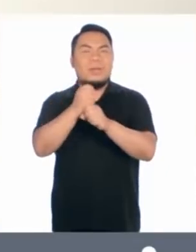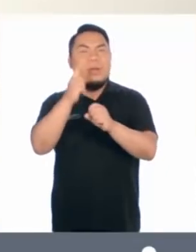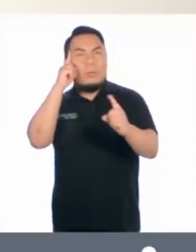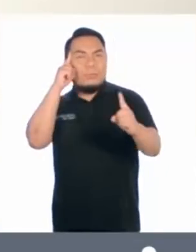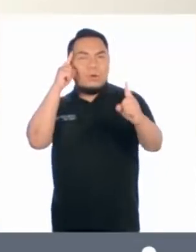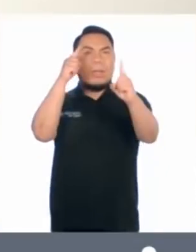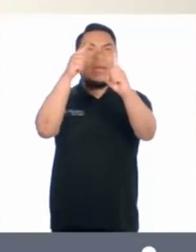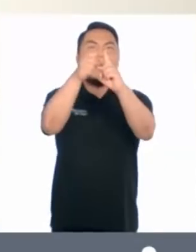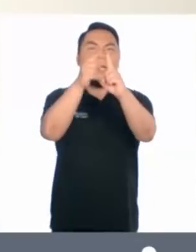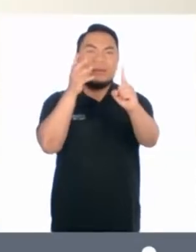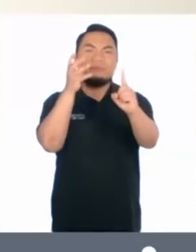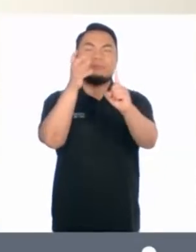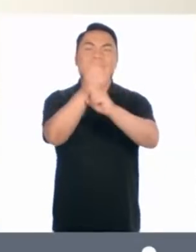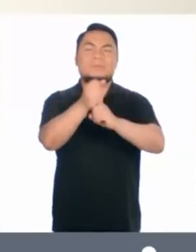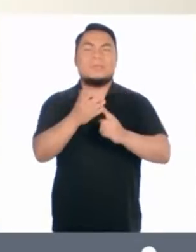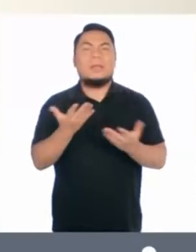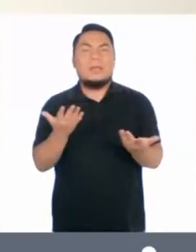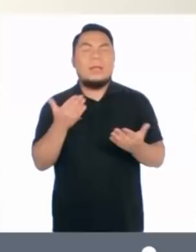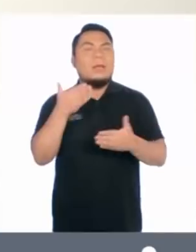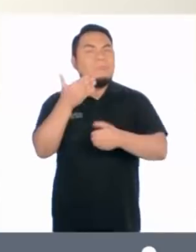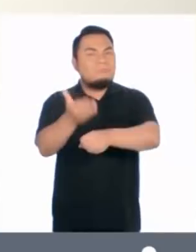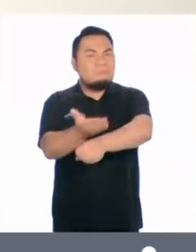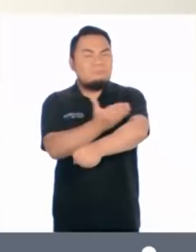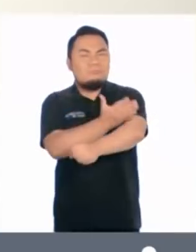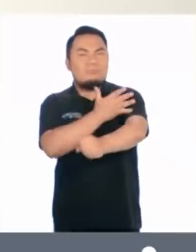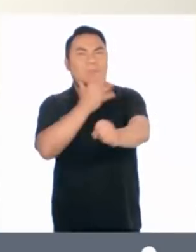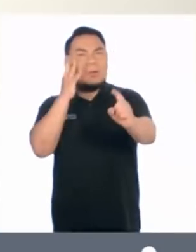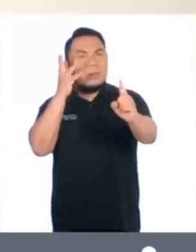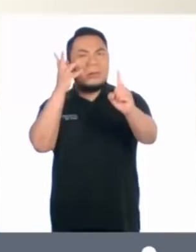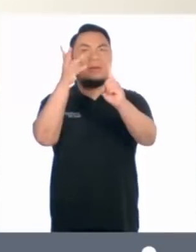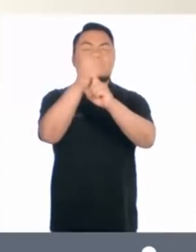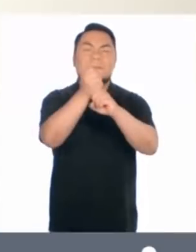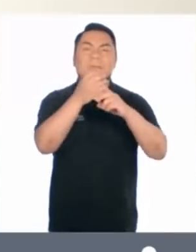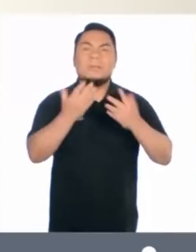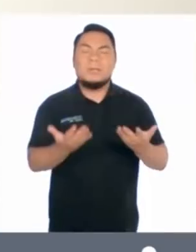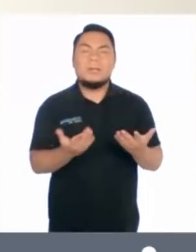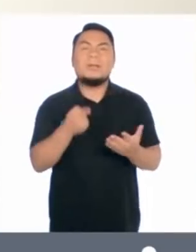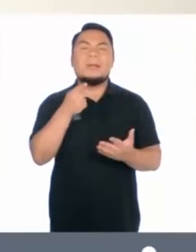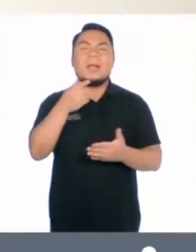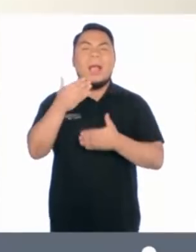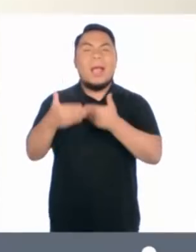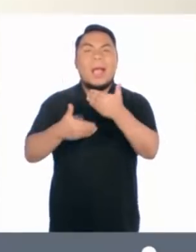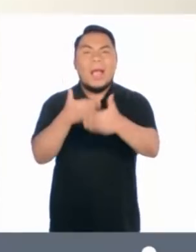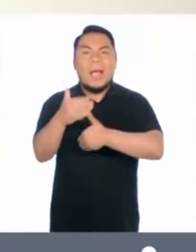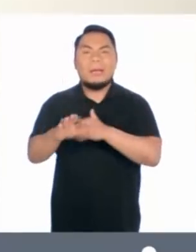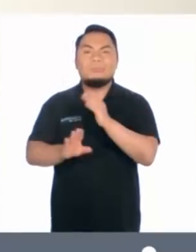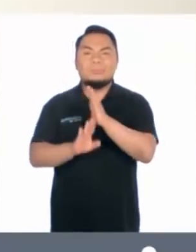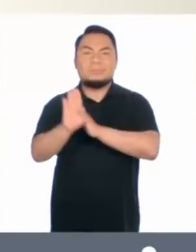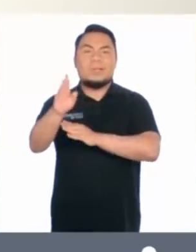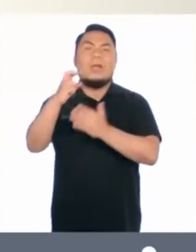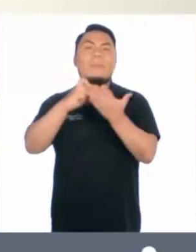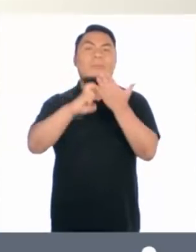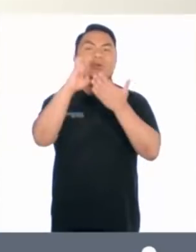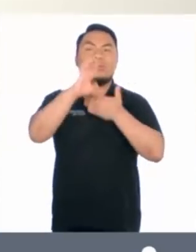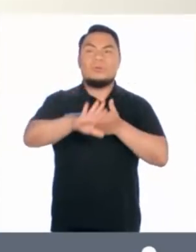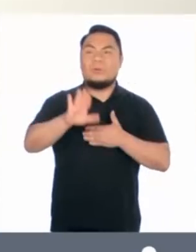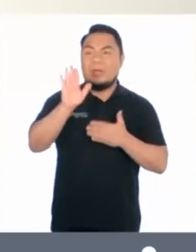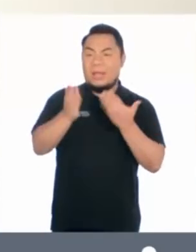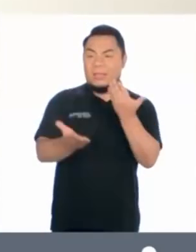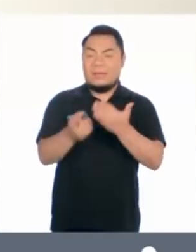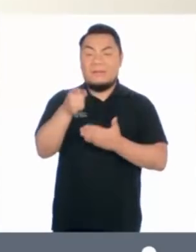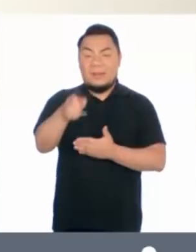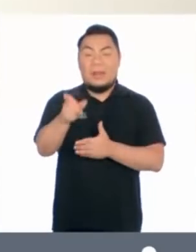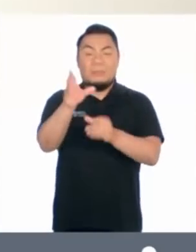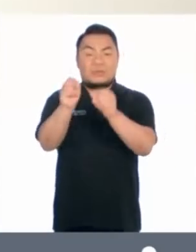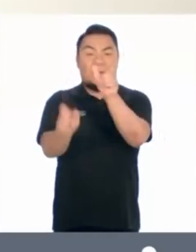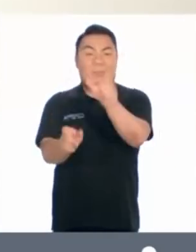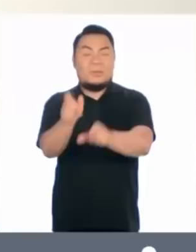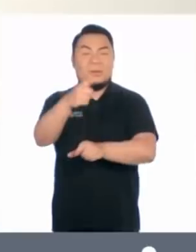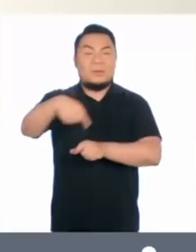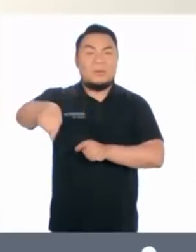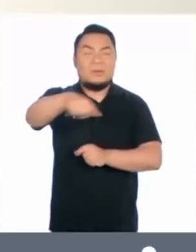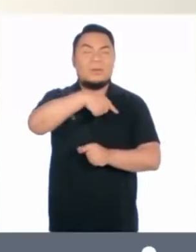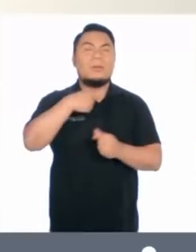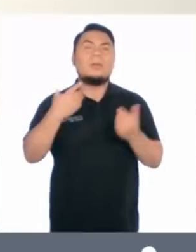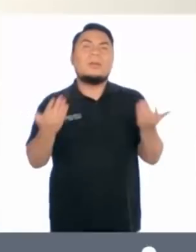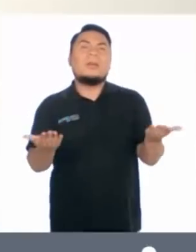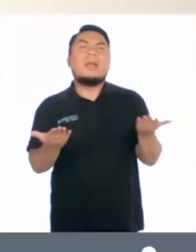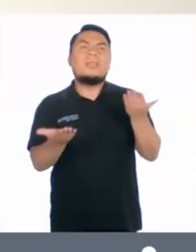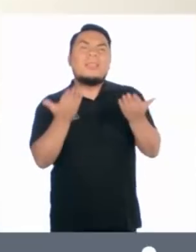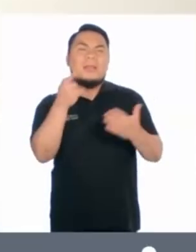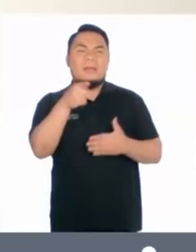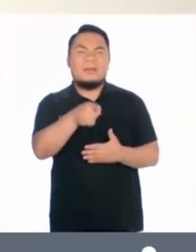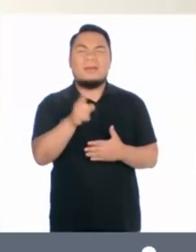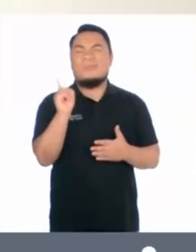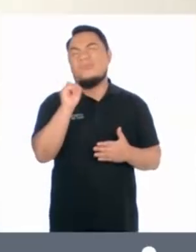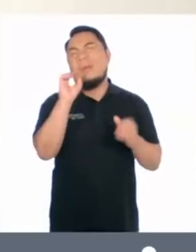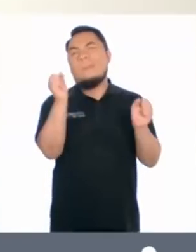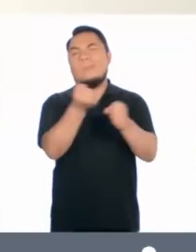objetivos, poder lograr metas, poder lograr desarrollar los proyectos que de repente muchas personas